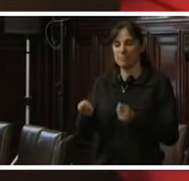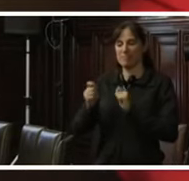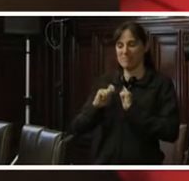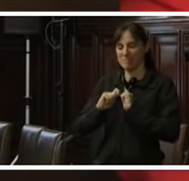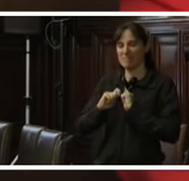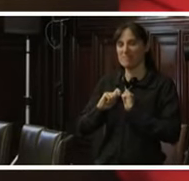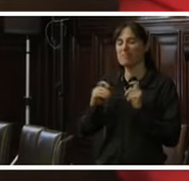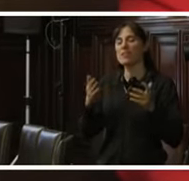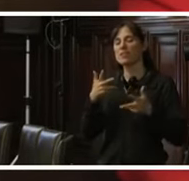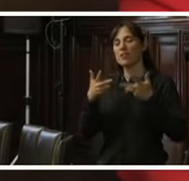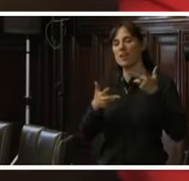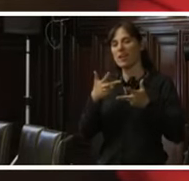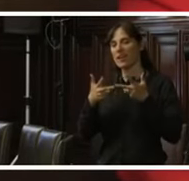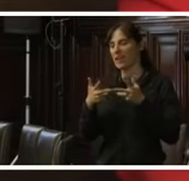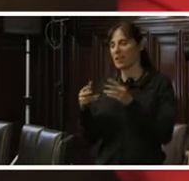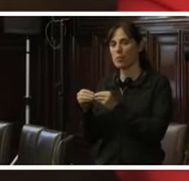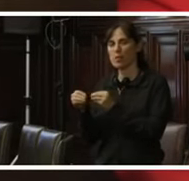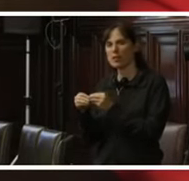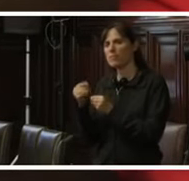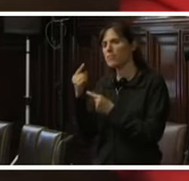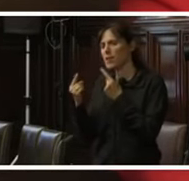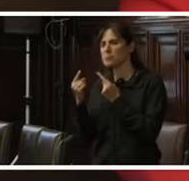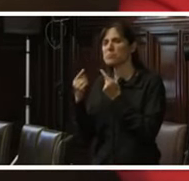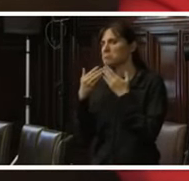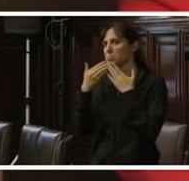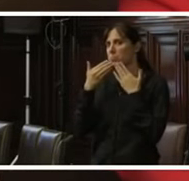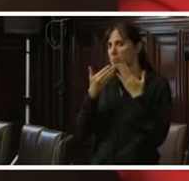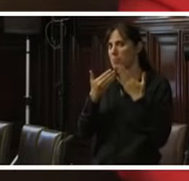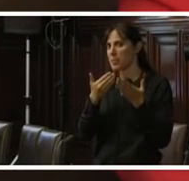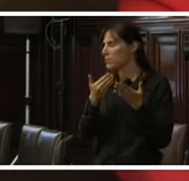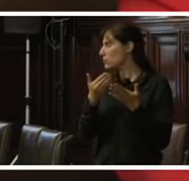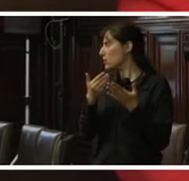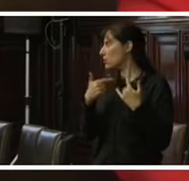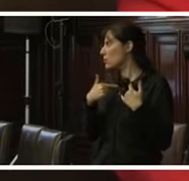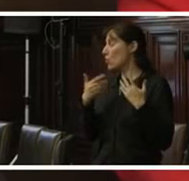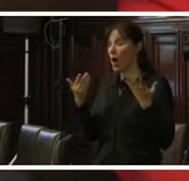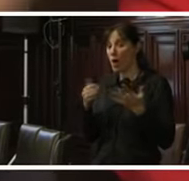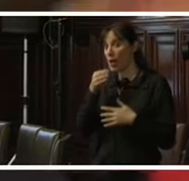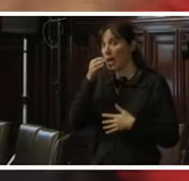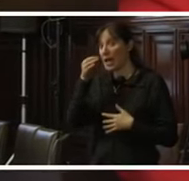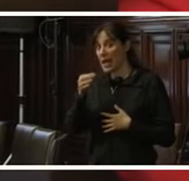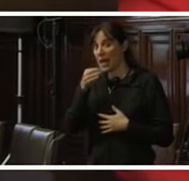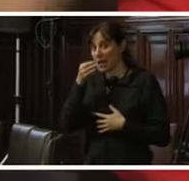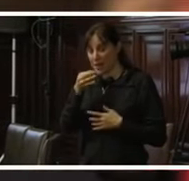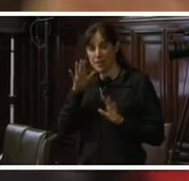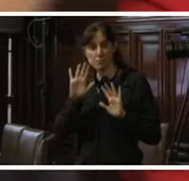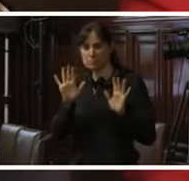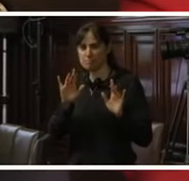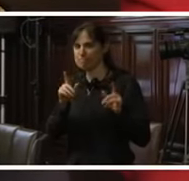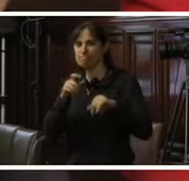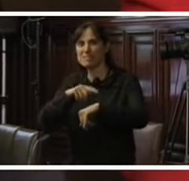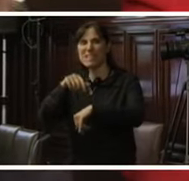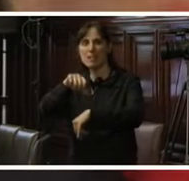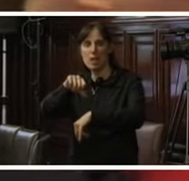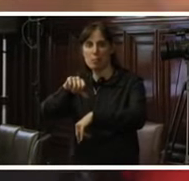colegas, voy a ser probablemente quien conteste el grueso las preguntas. No voy, entonces, en este momento a hacer énfasis, porque el tiempo no lo